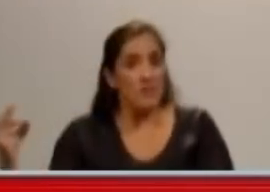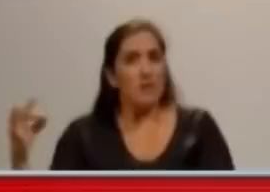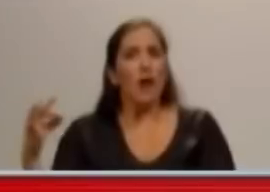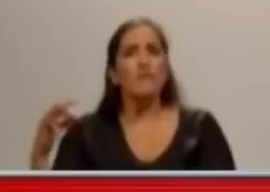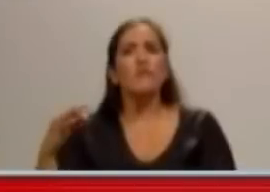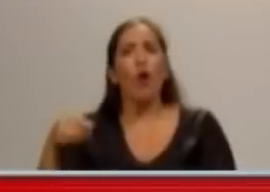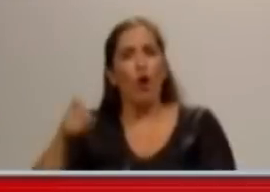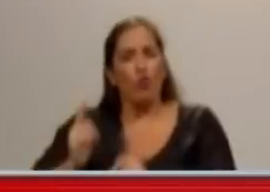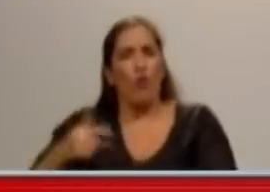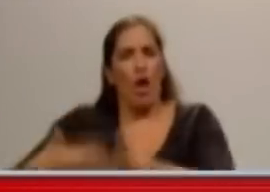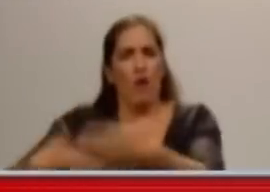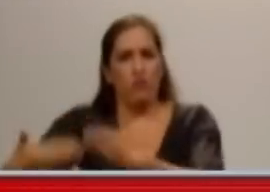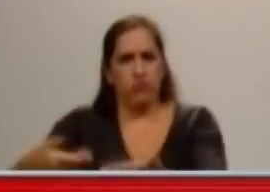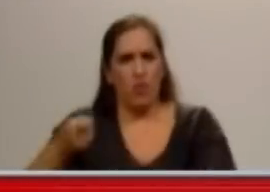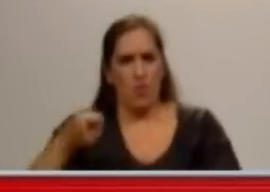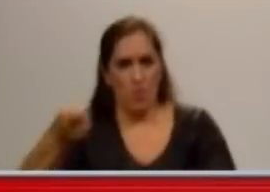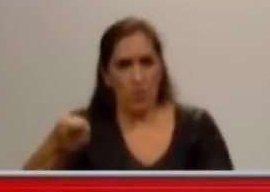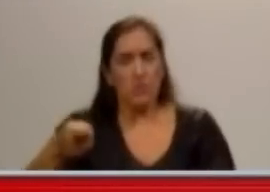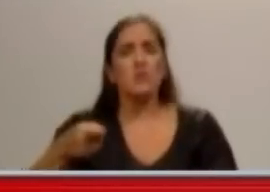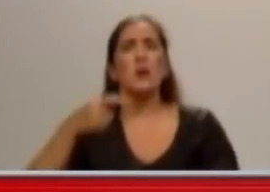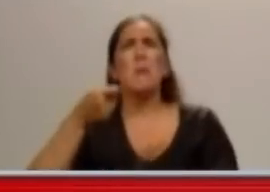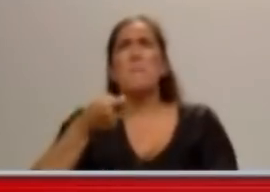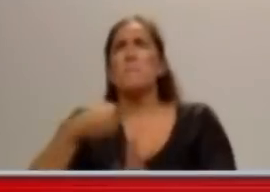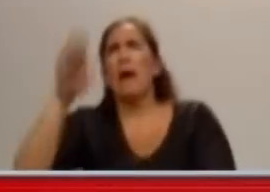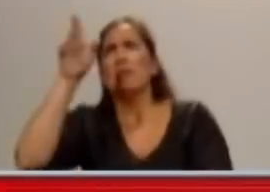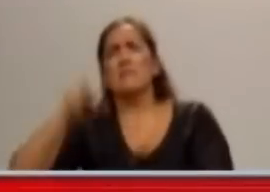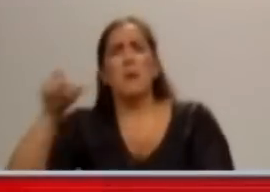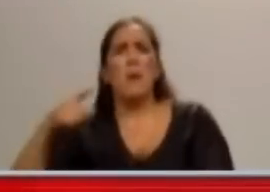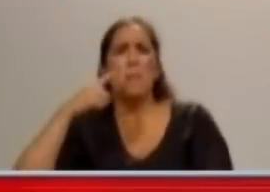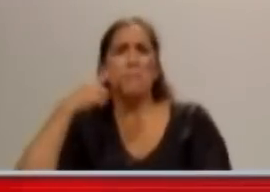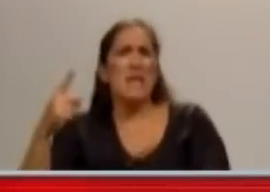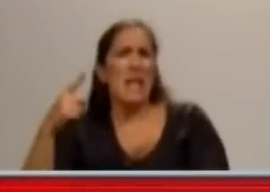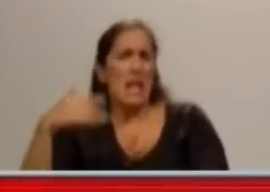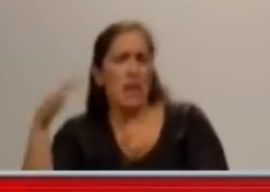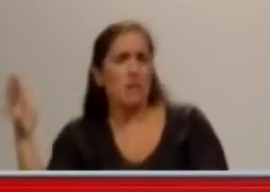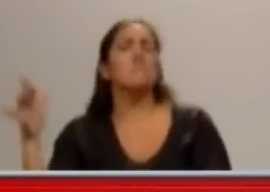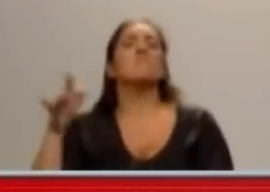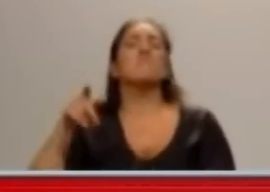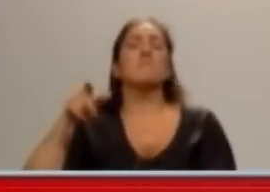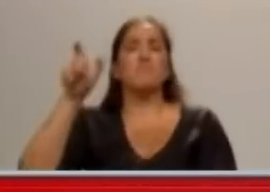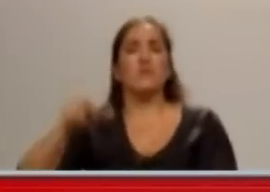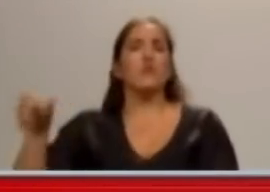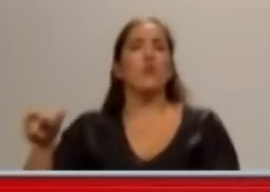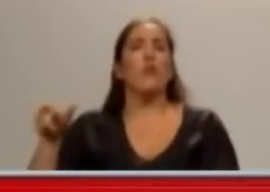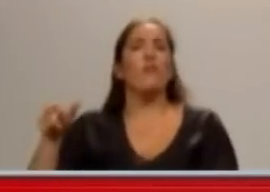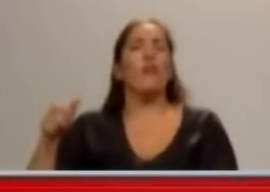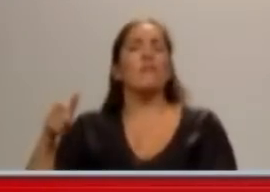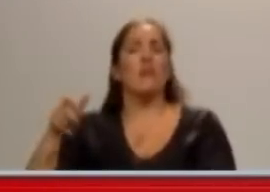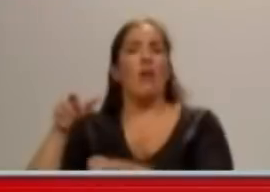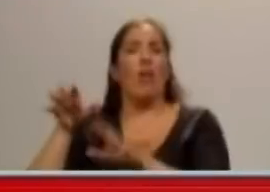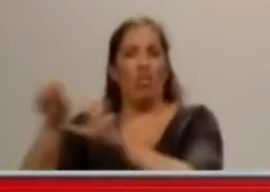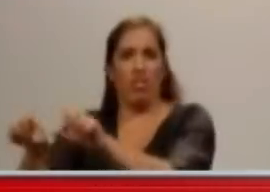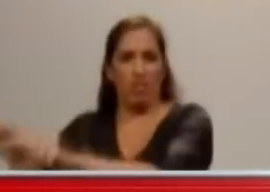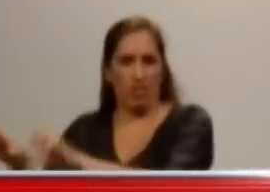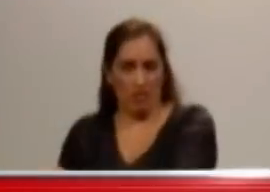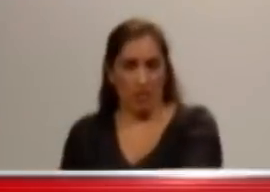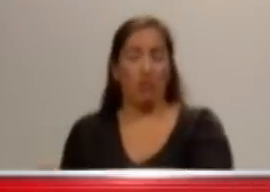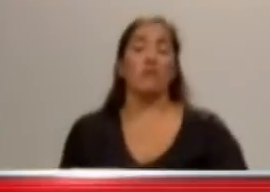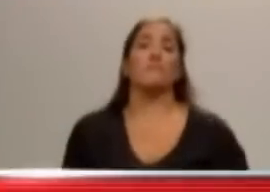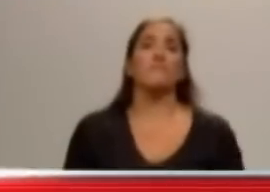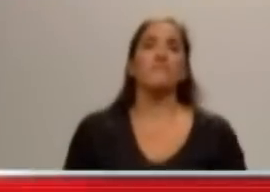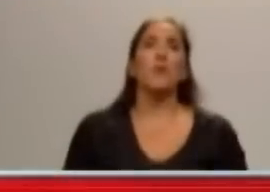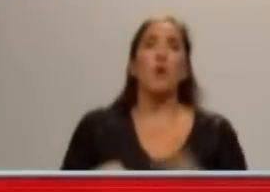importante escucharla, y es importante que nosotros tengamos todo el cuerpo de informaciones para ir desmontando las mentiras de la